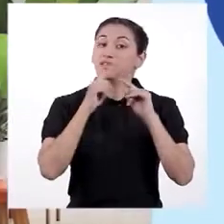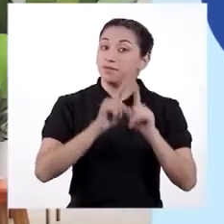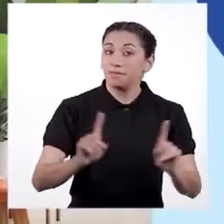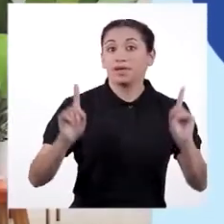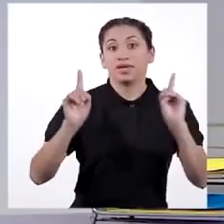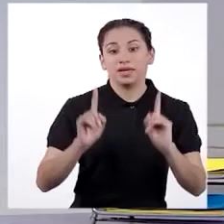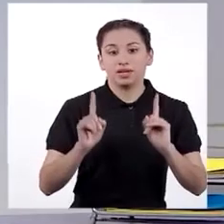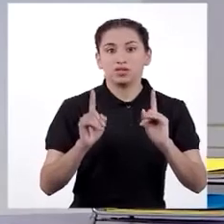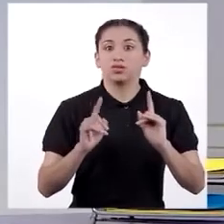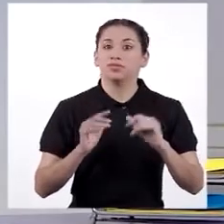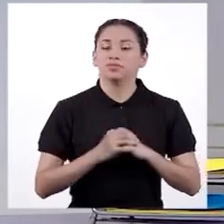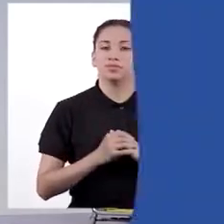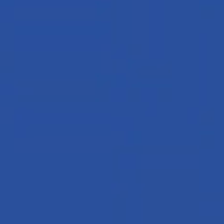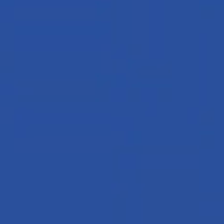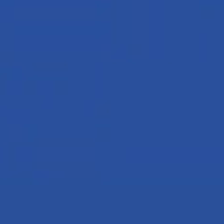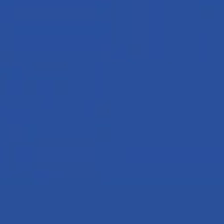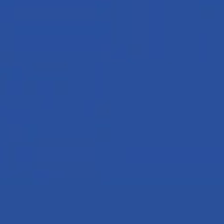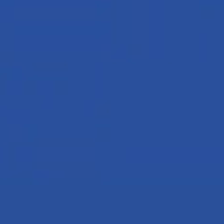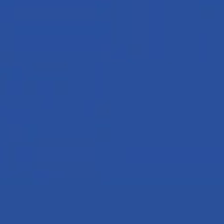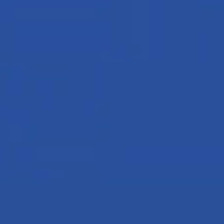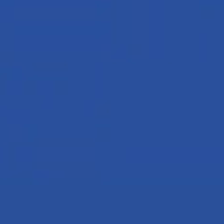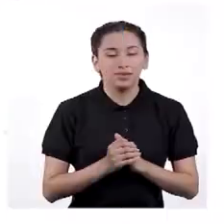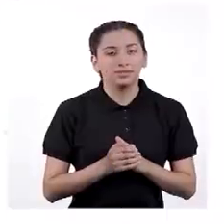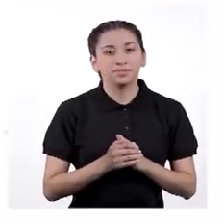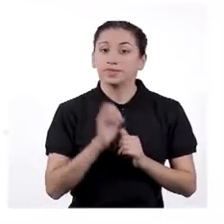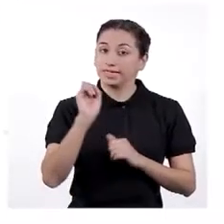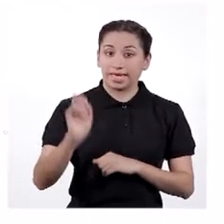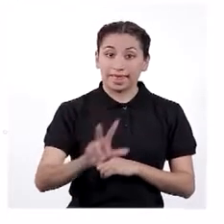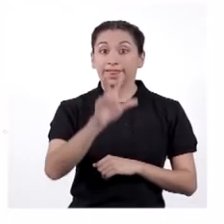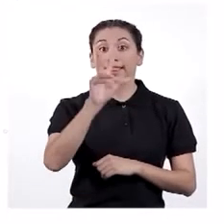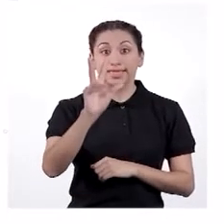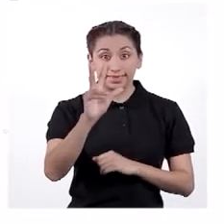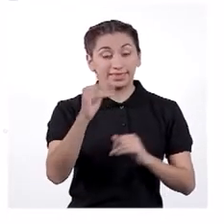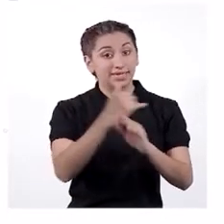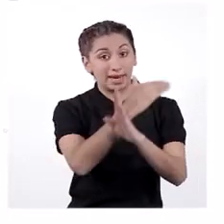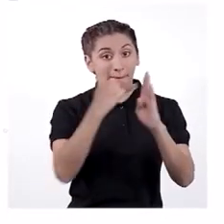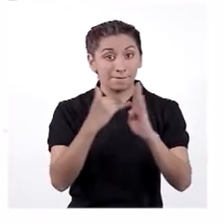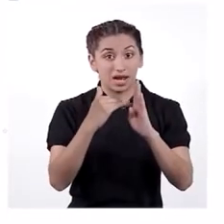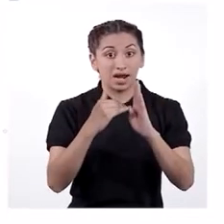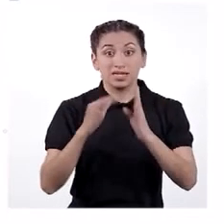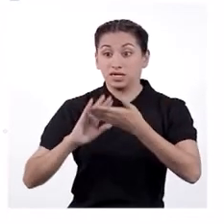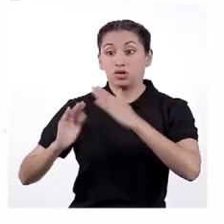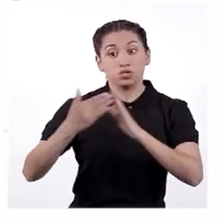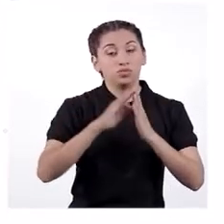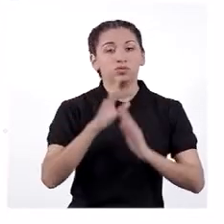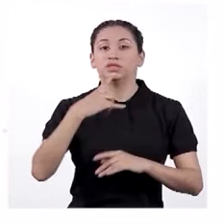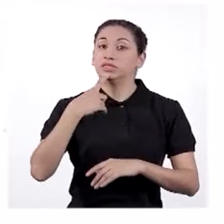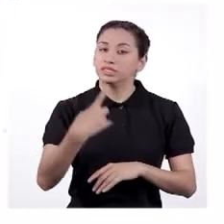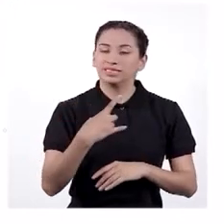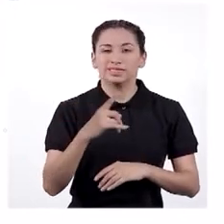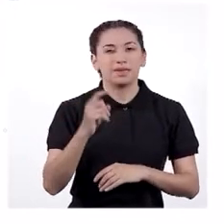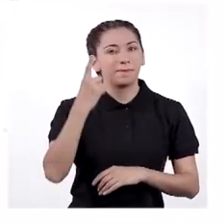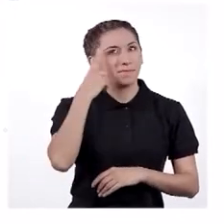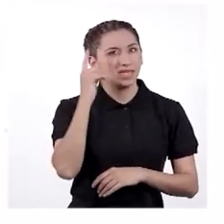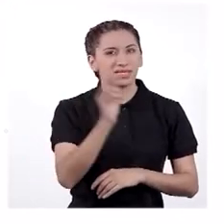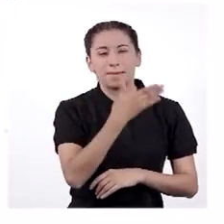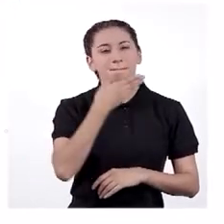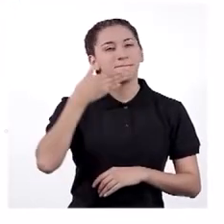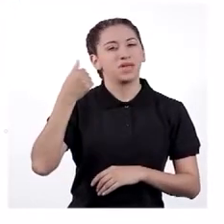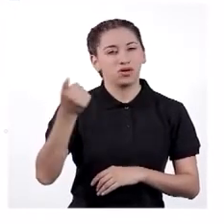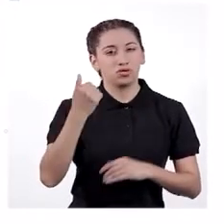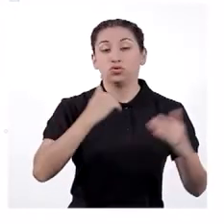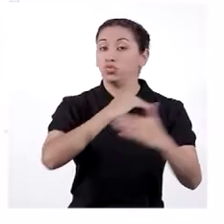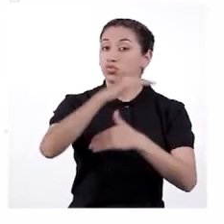Sin embargo... ¿Todavía hay un sin embargo? La tercera parte de la población está de acuerdo con que sería mejor